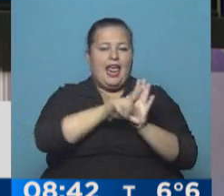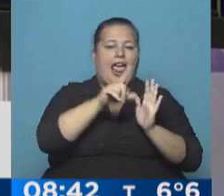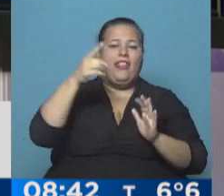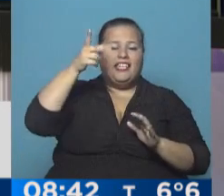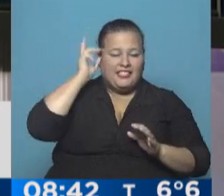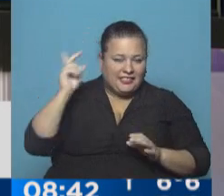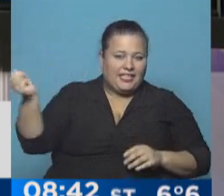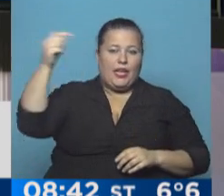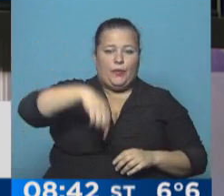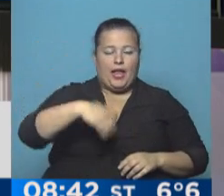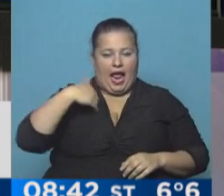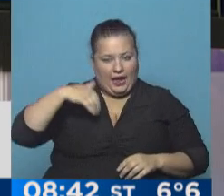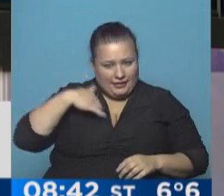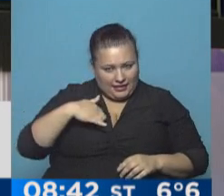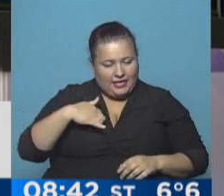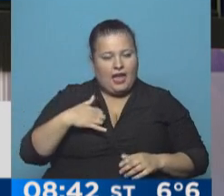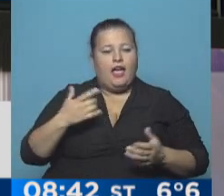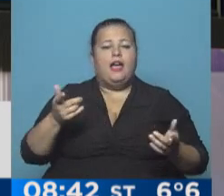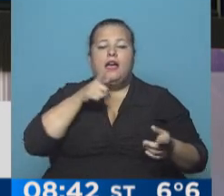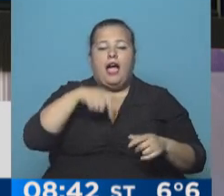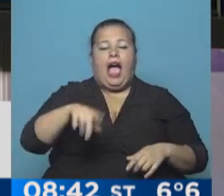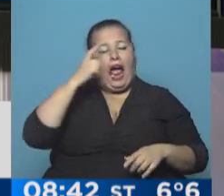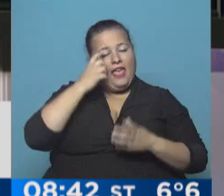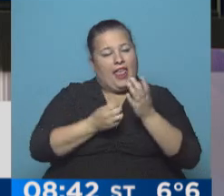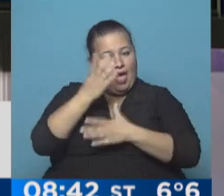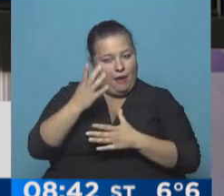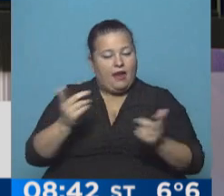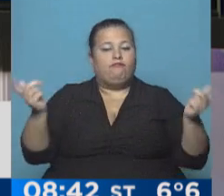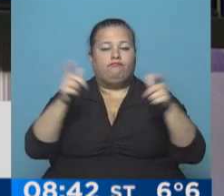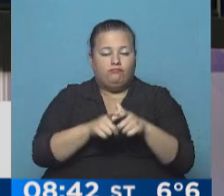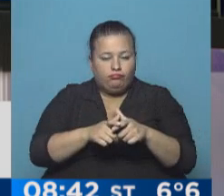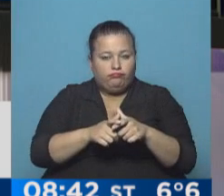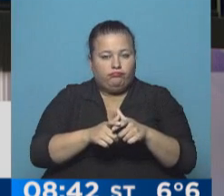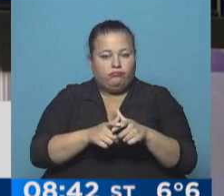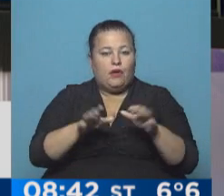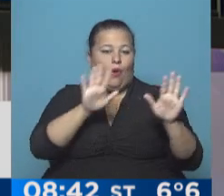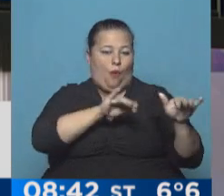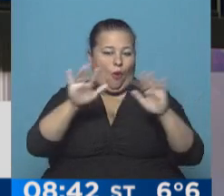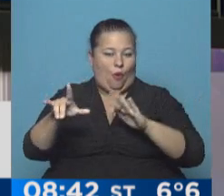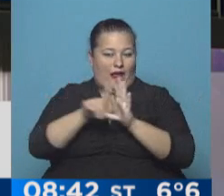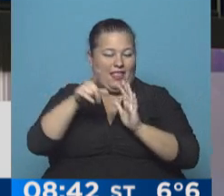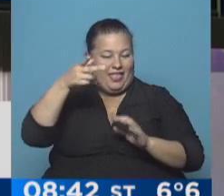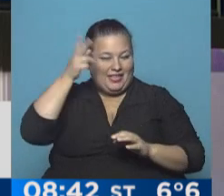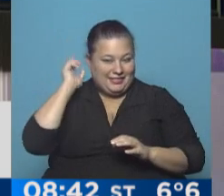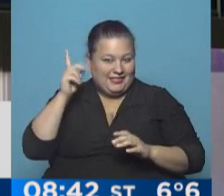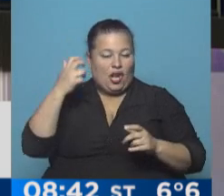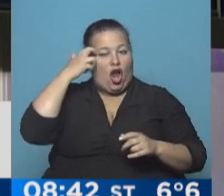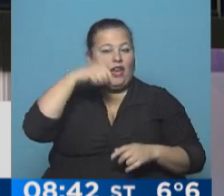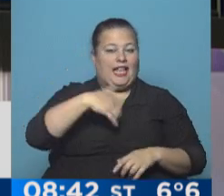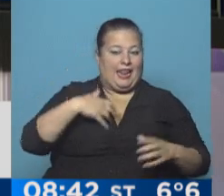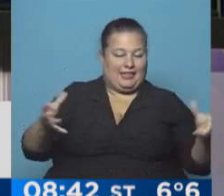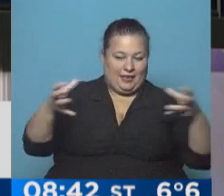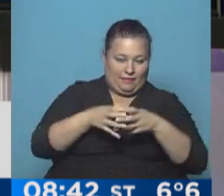chilenos que están en la República Argentina, que a partir de las 10 de la mañana se van a reunir con sus pares del Parlamento